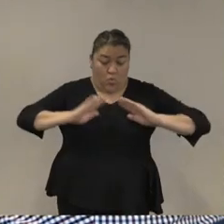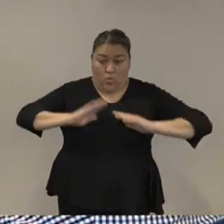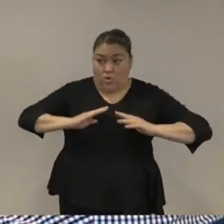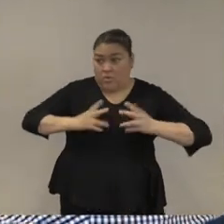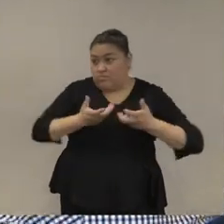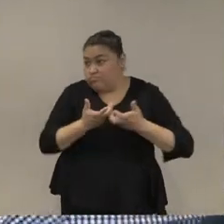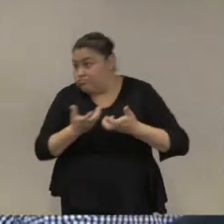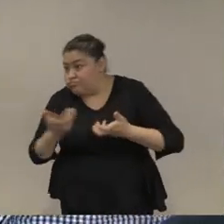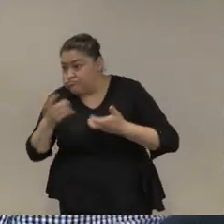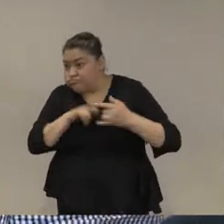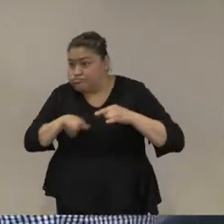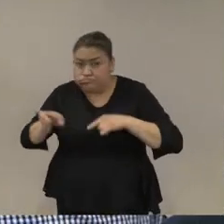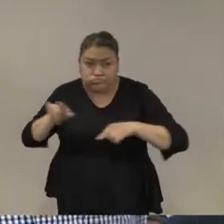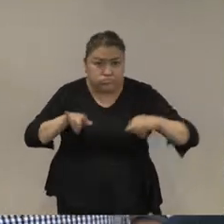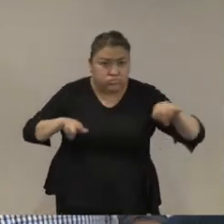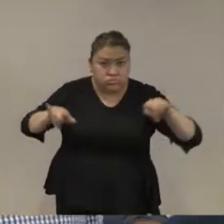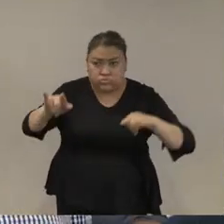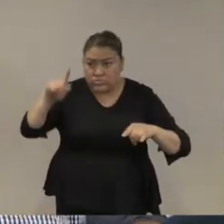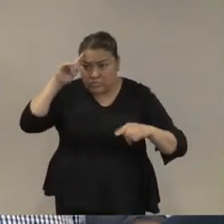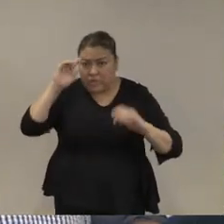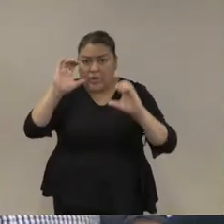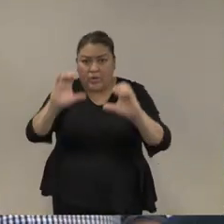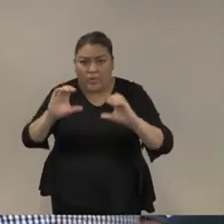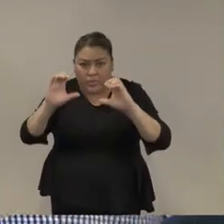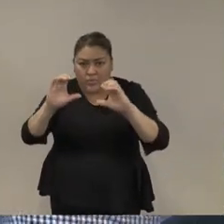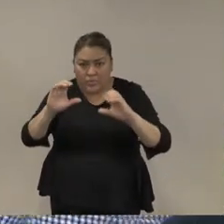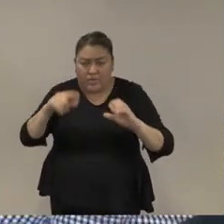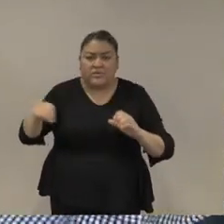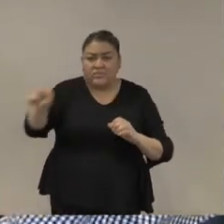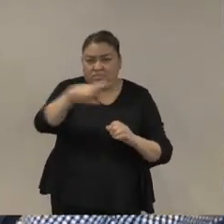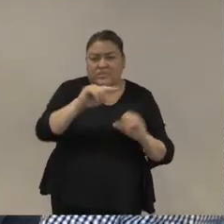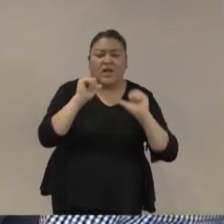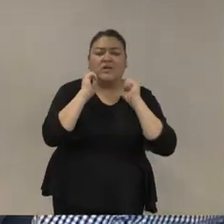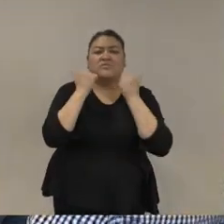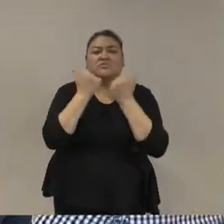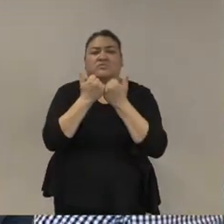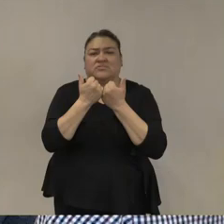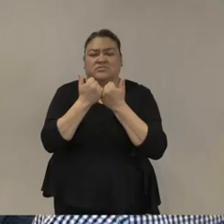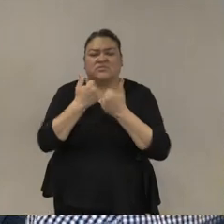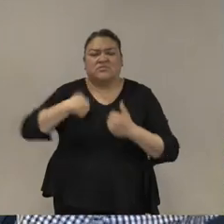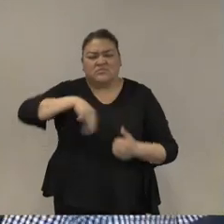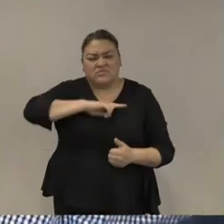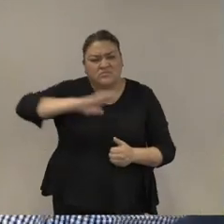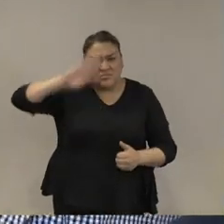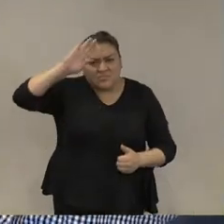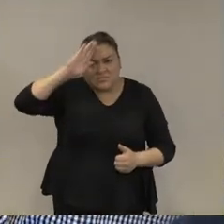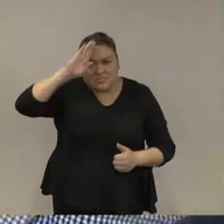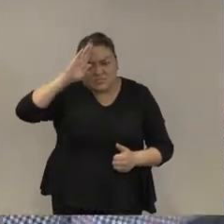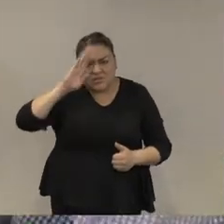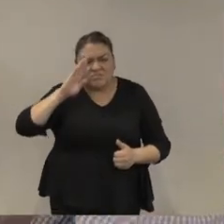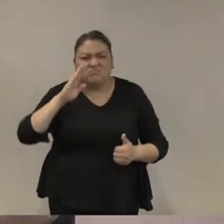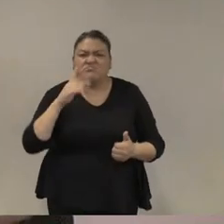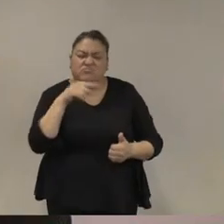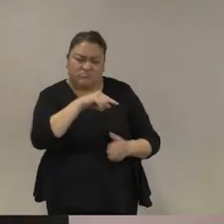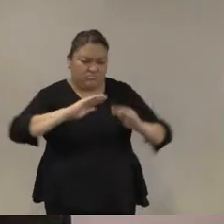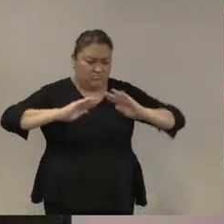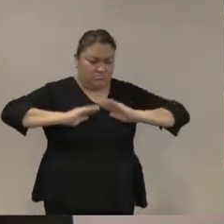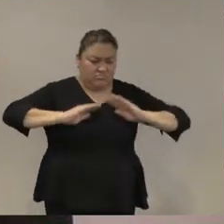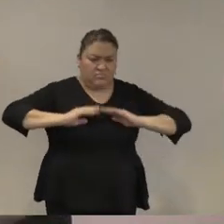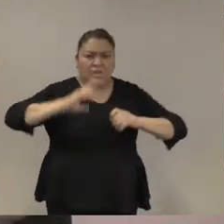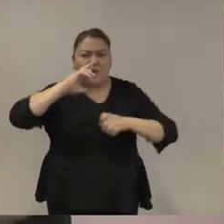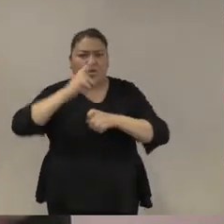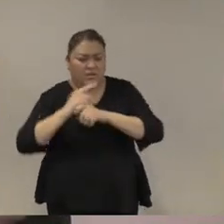reflexionar en cuanto sociedad civil cuáles son las misiones que los militares deben desempeñar y no